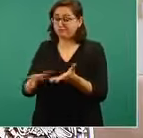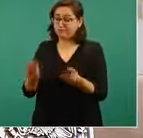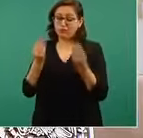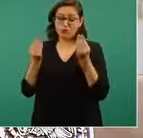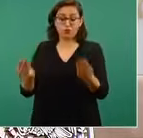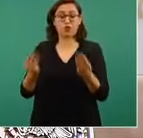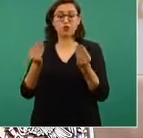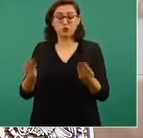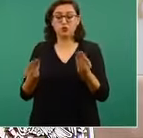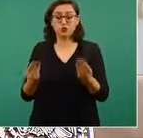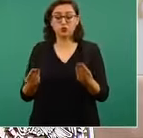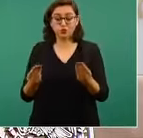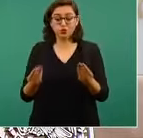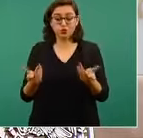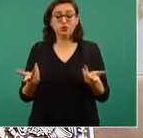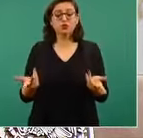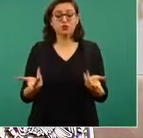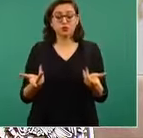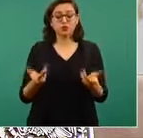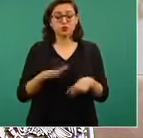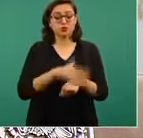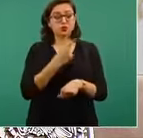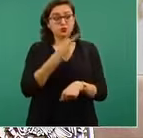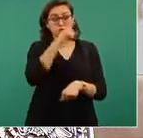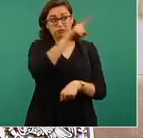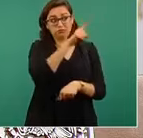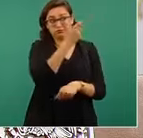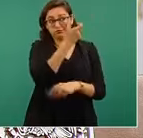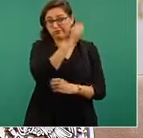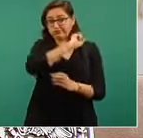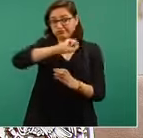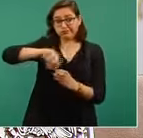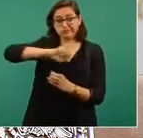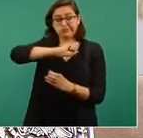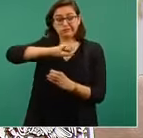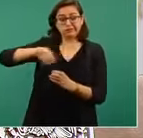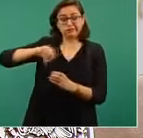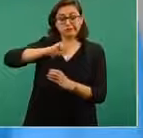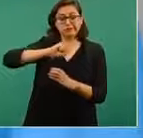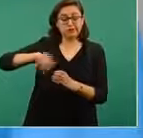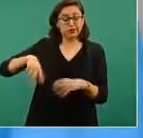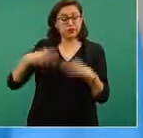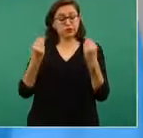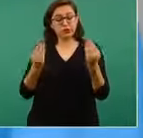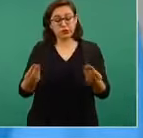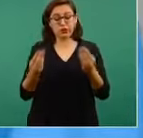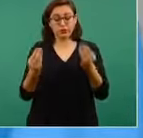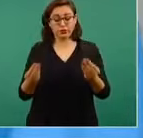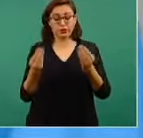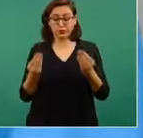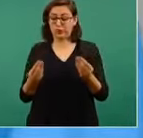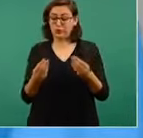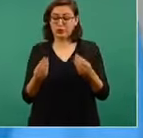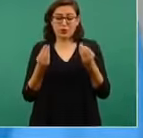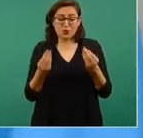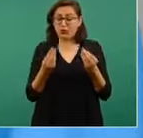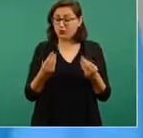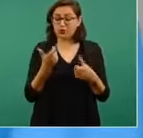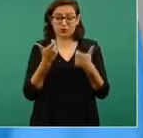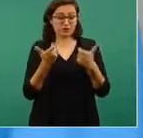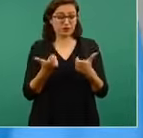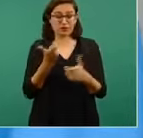fuente principal de ingresos que tiene nuestro país, las remesas, lo que envían